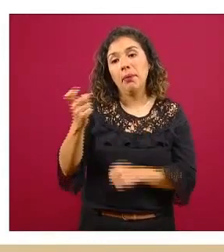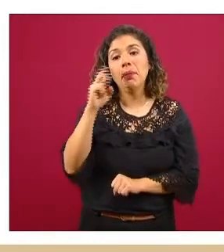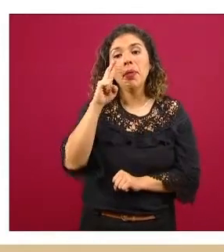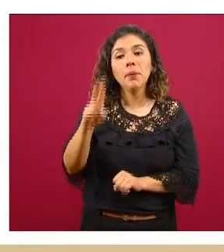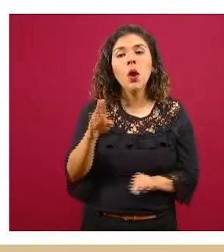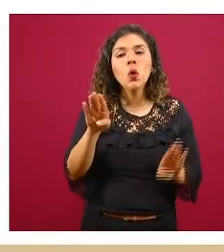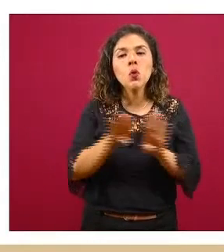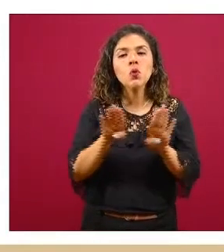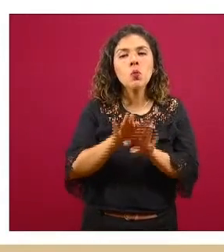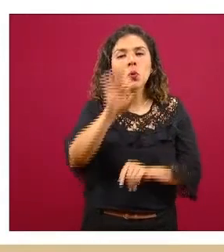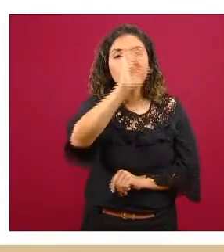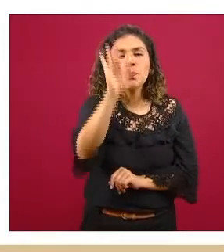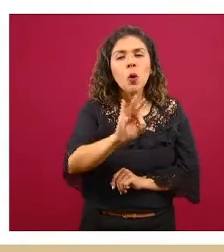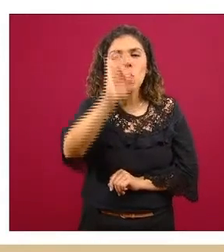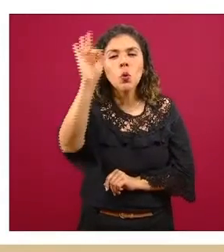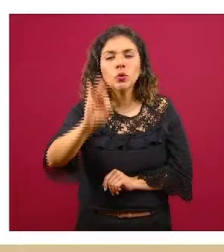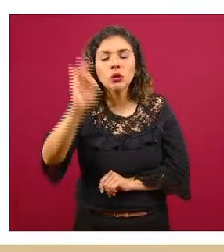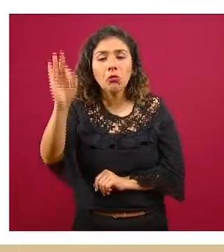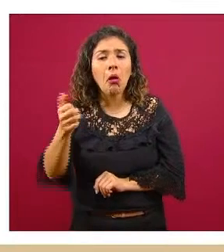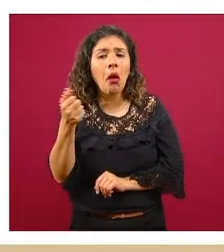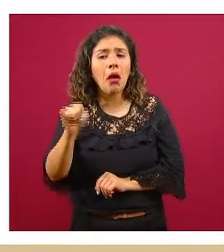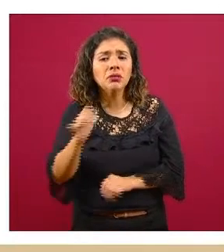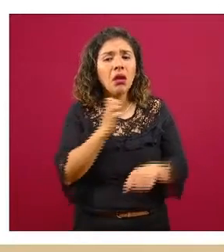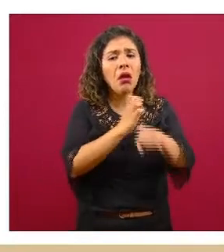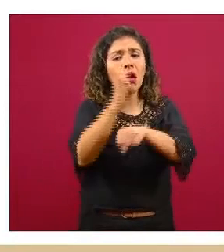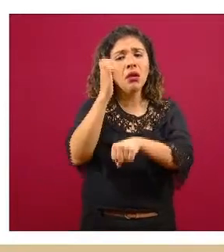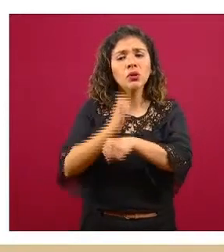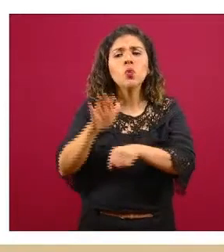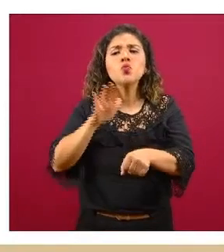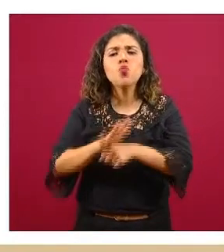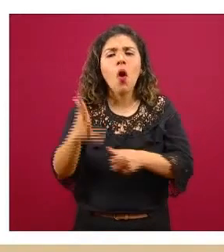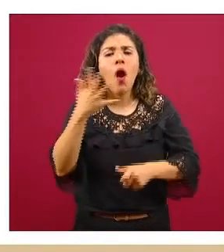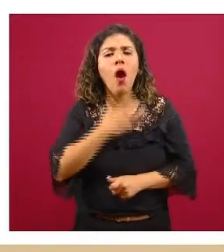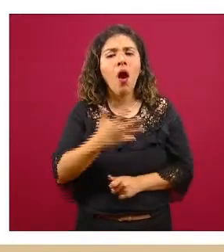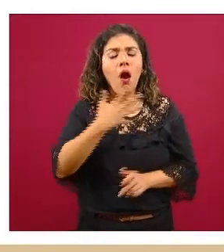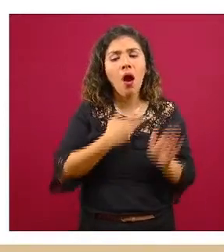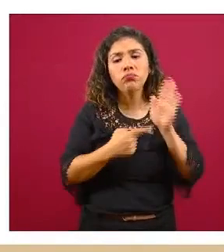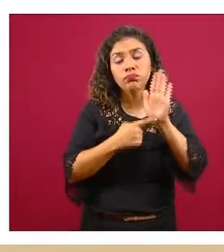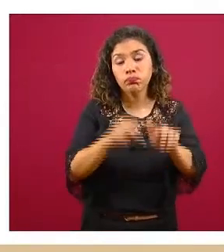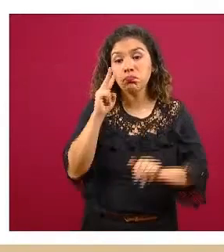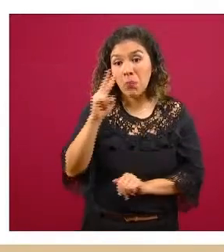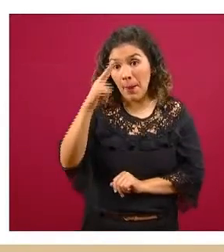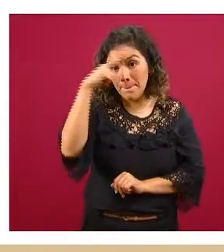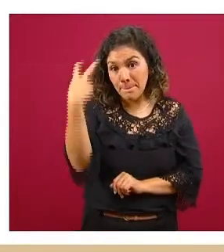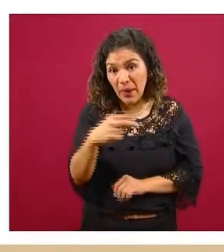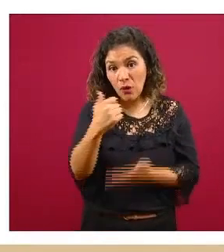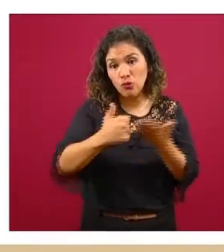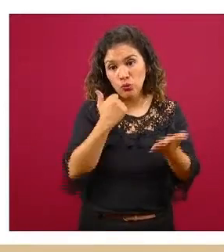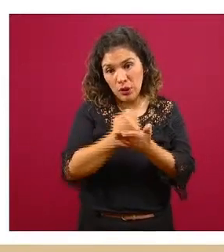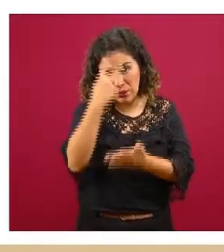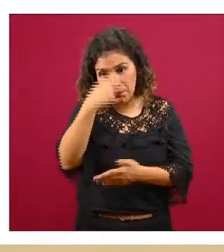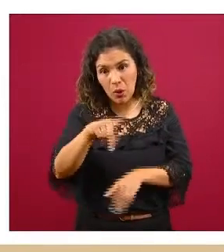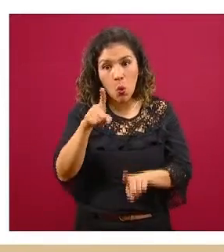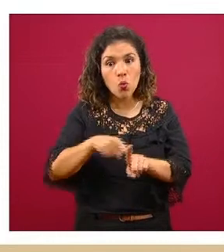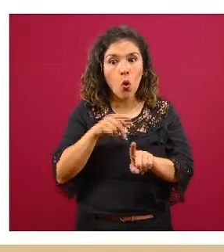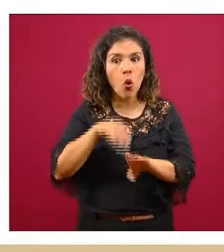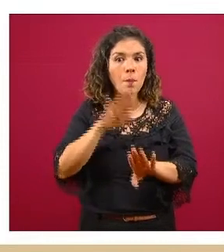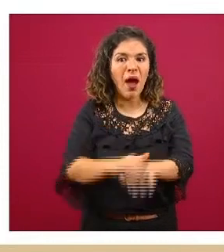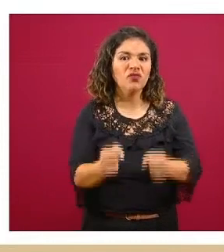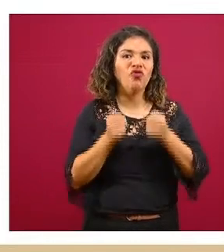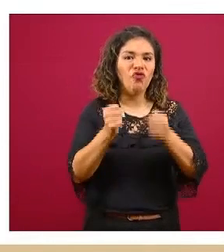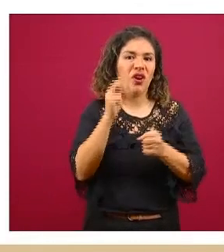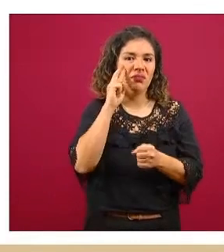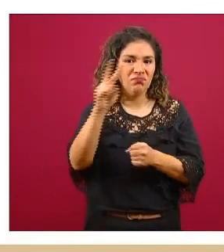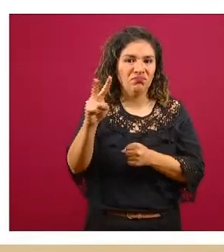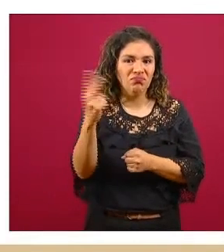por porcentaje y así estos son todos los estados que tenemos claramente México Ciudad de México resaltan porque ahí ya